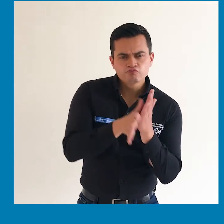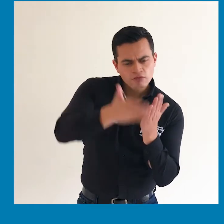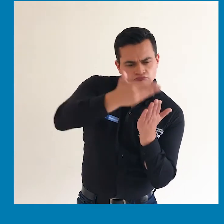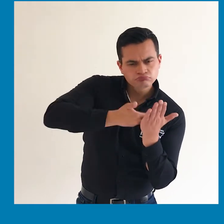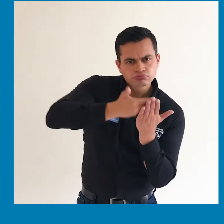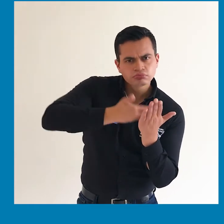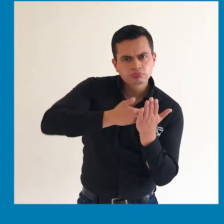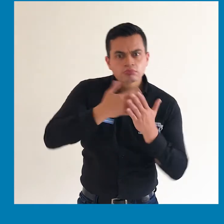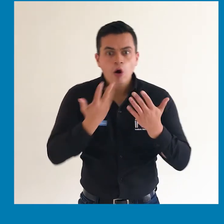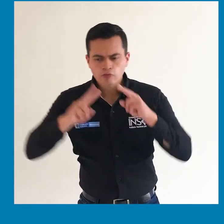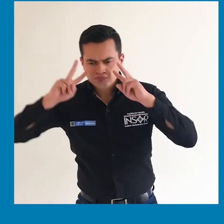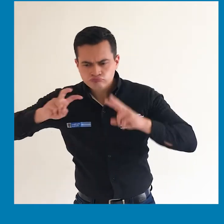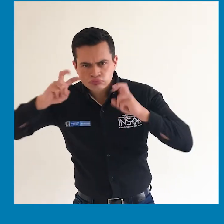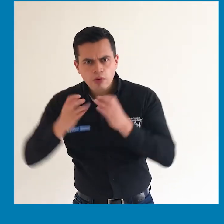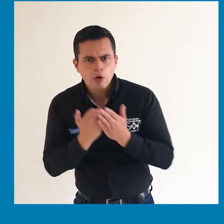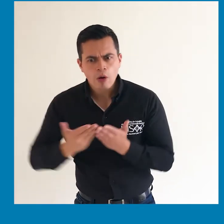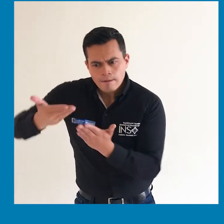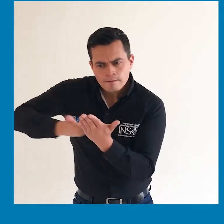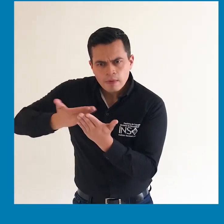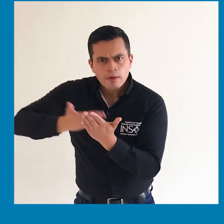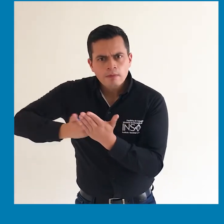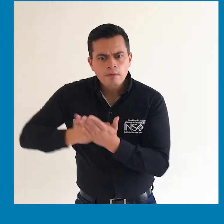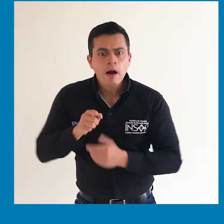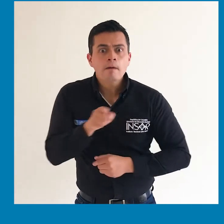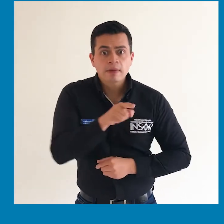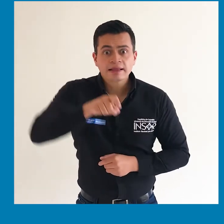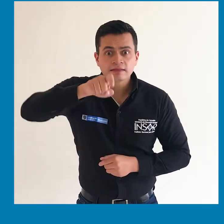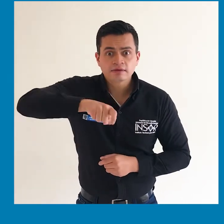Preparar los informes y estudios que se requieran.